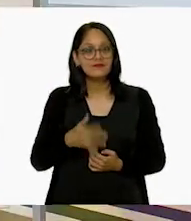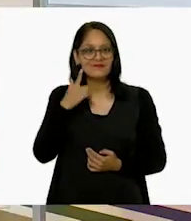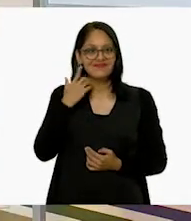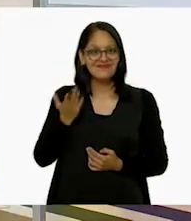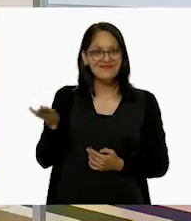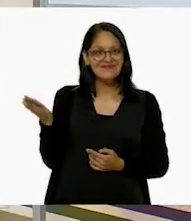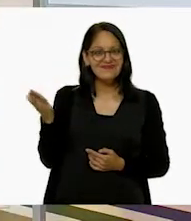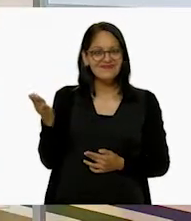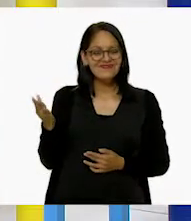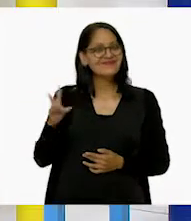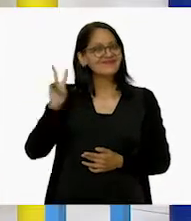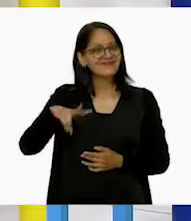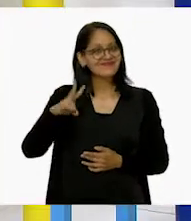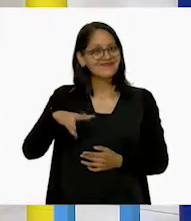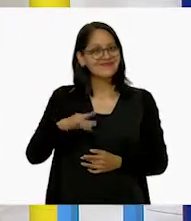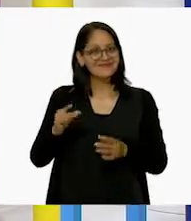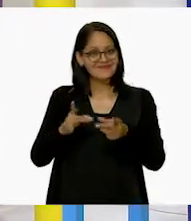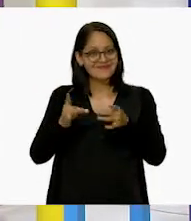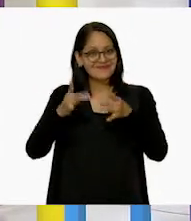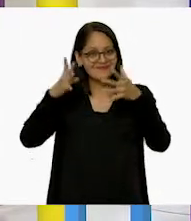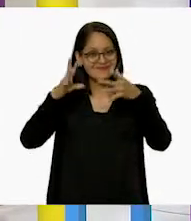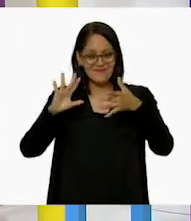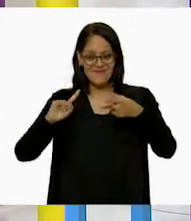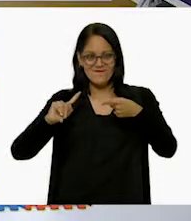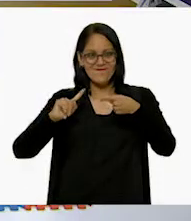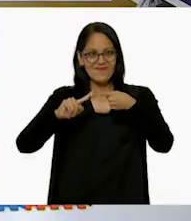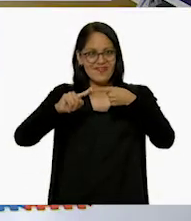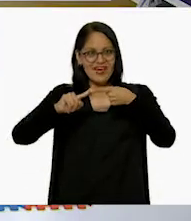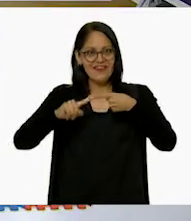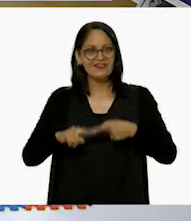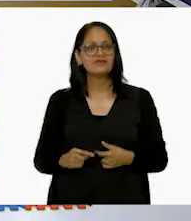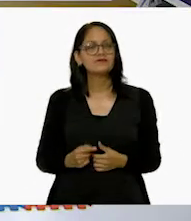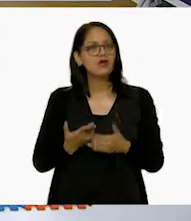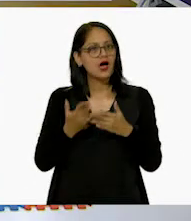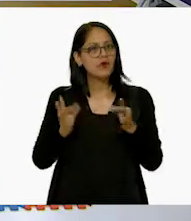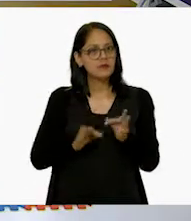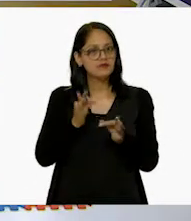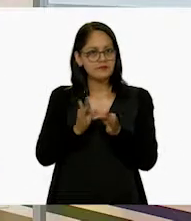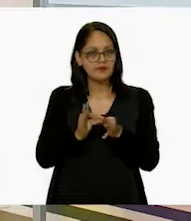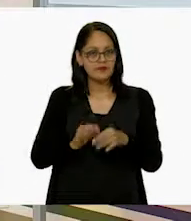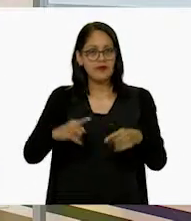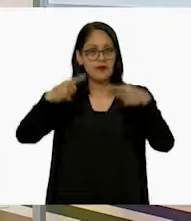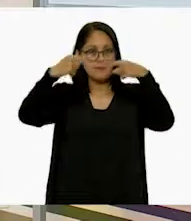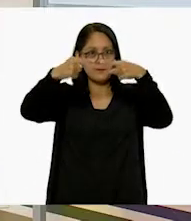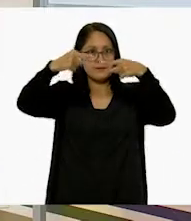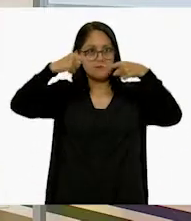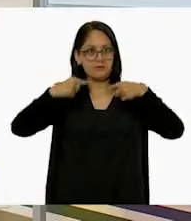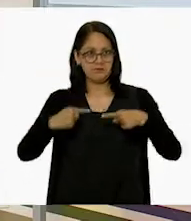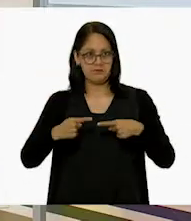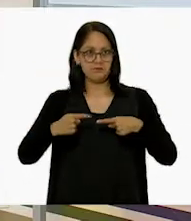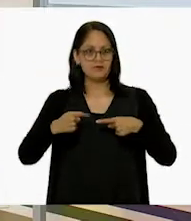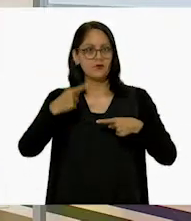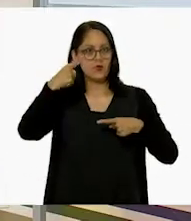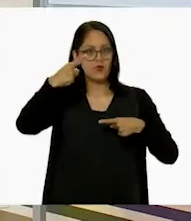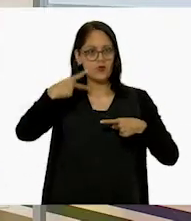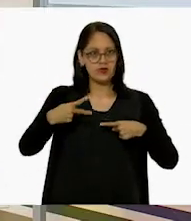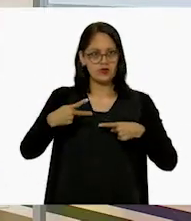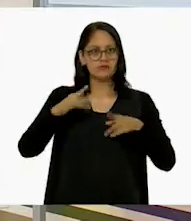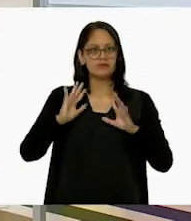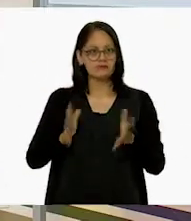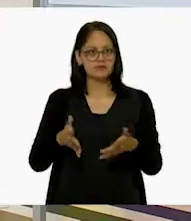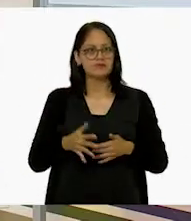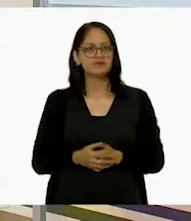¡Listo! ¡Sí! Se quedaron pegados. Ahora sí, ya tenemos los dos lados que son más largos.